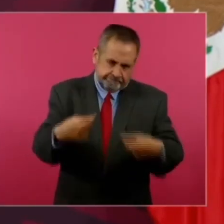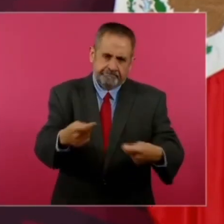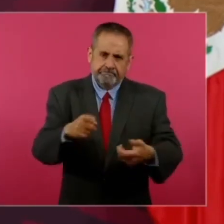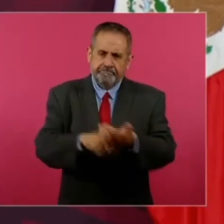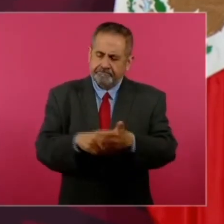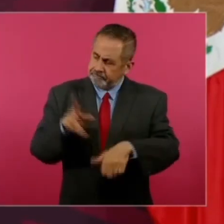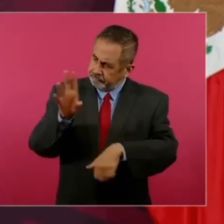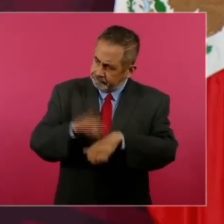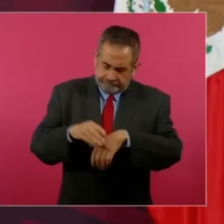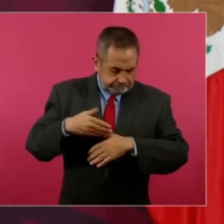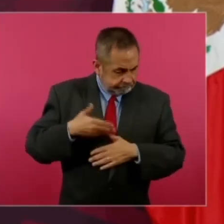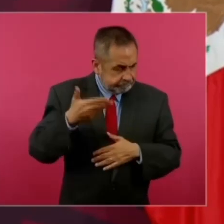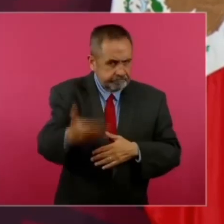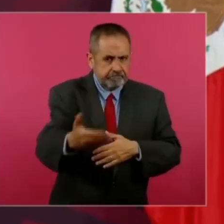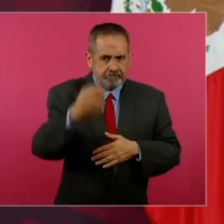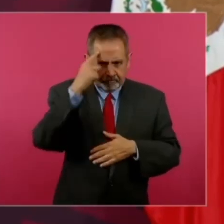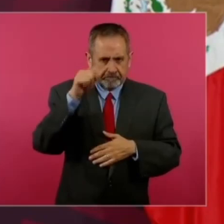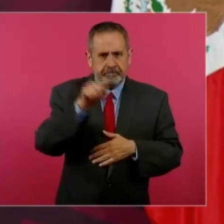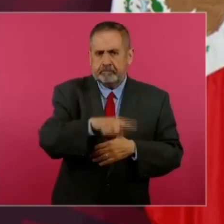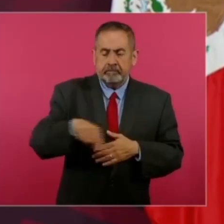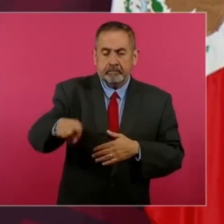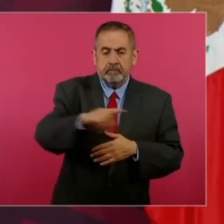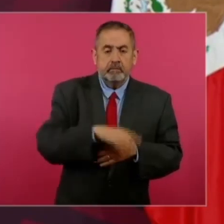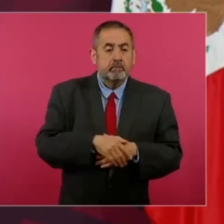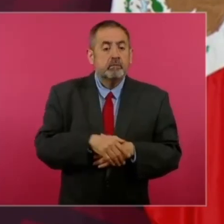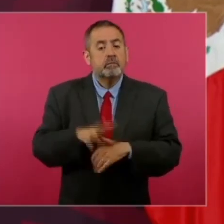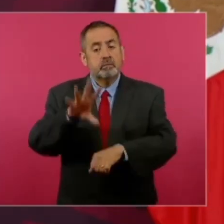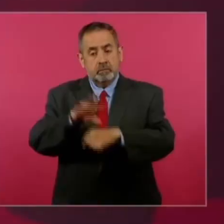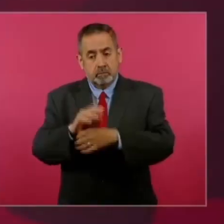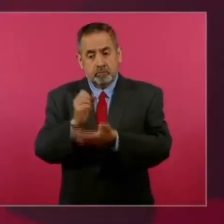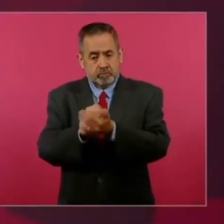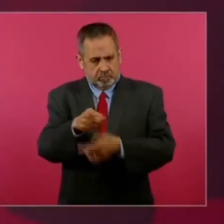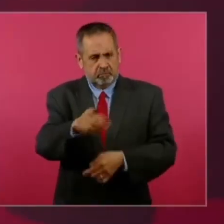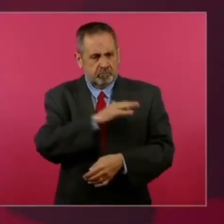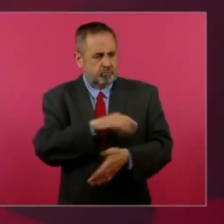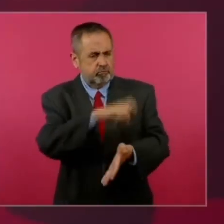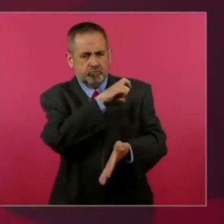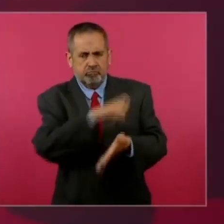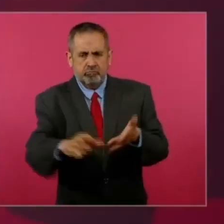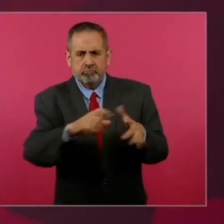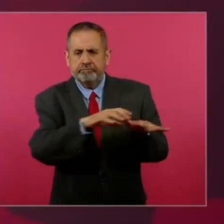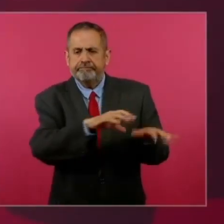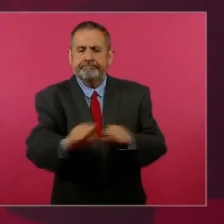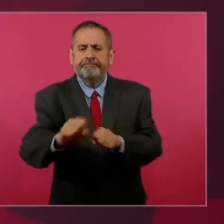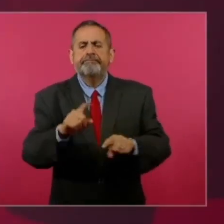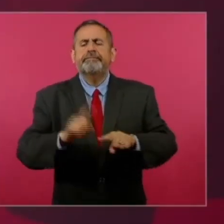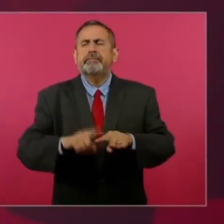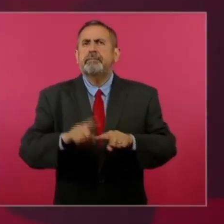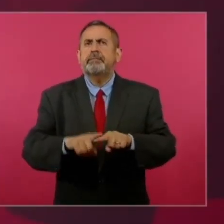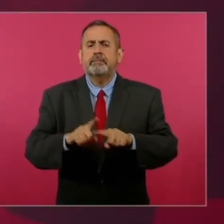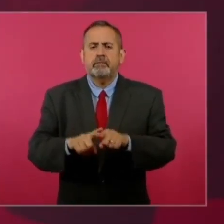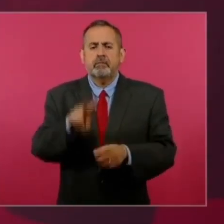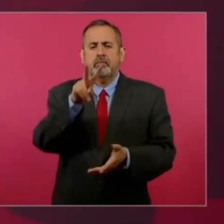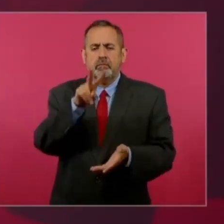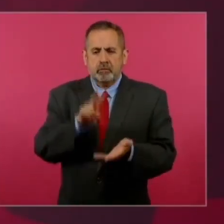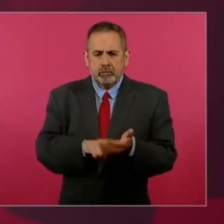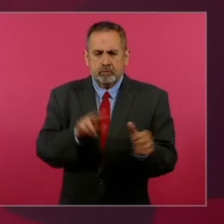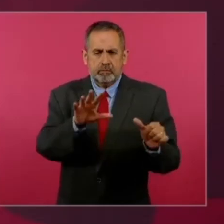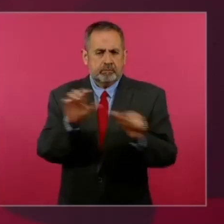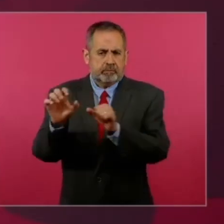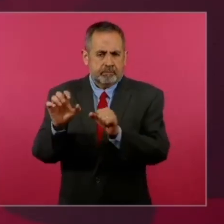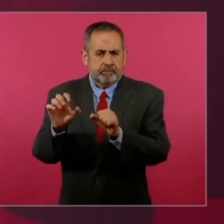autorizamos la compra de dos mil 600